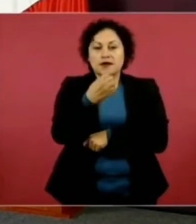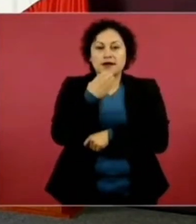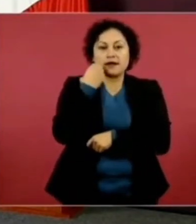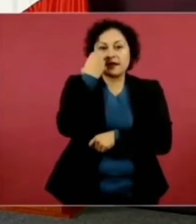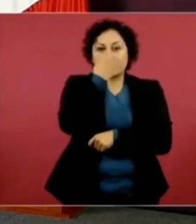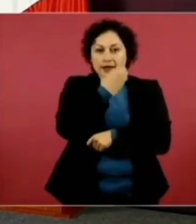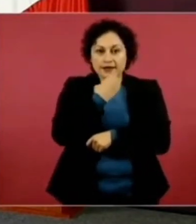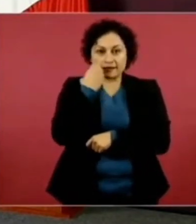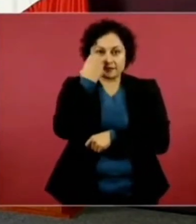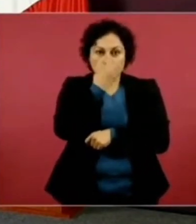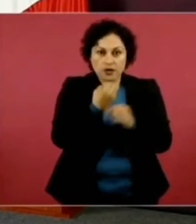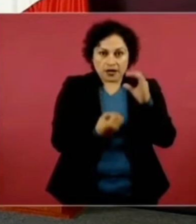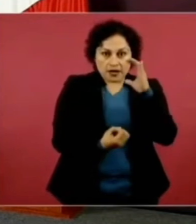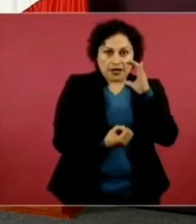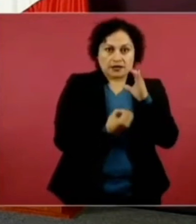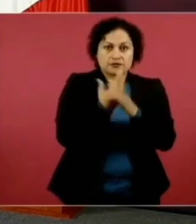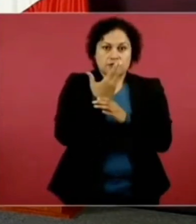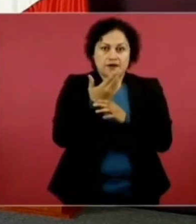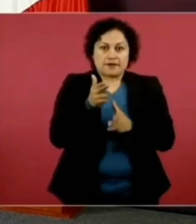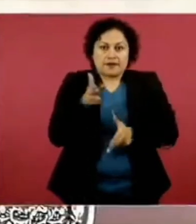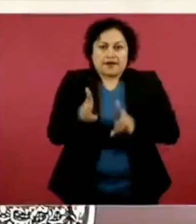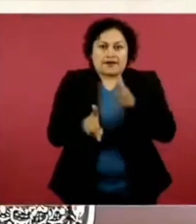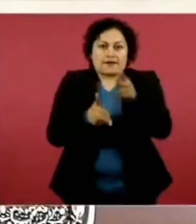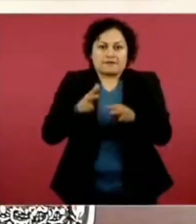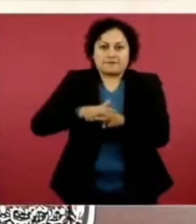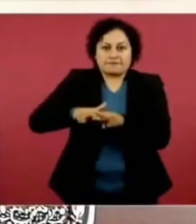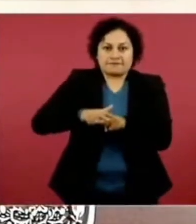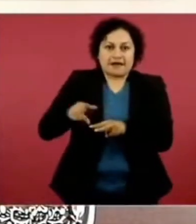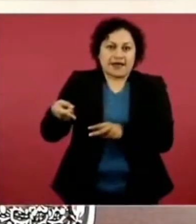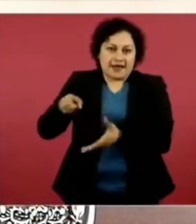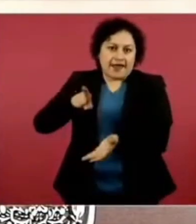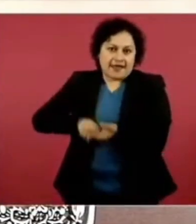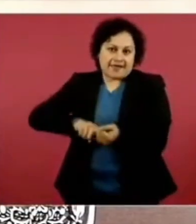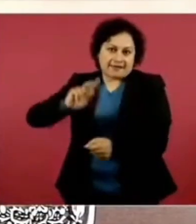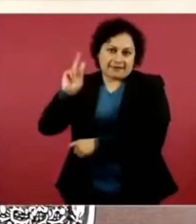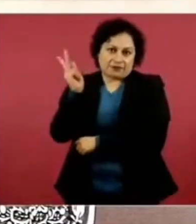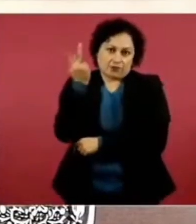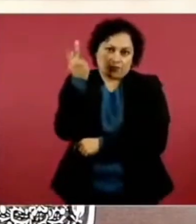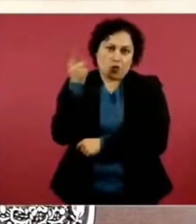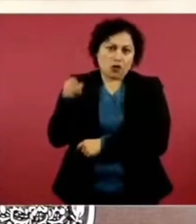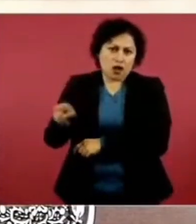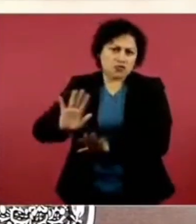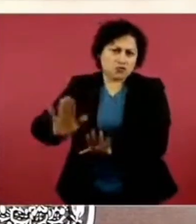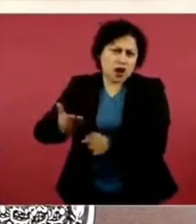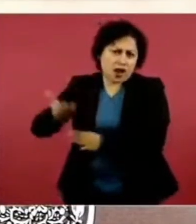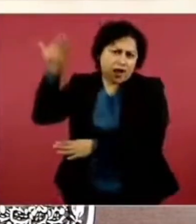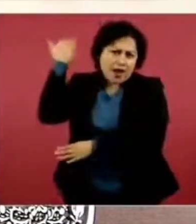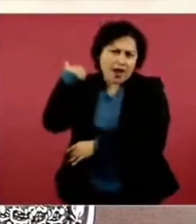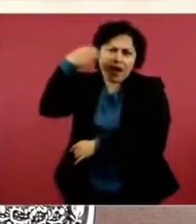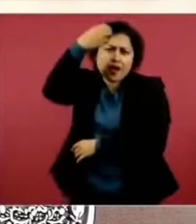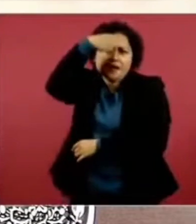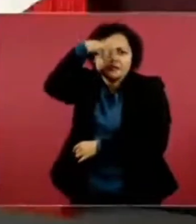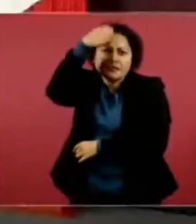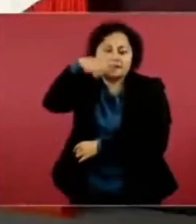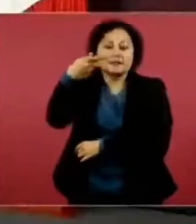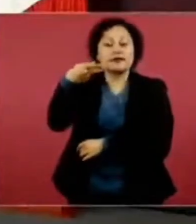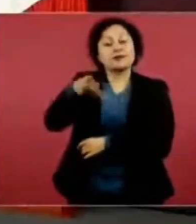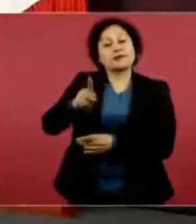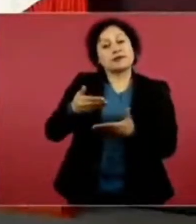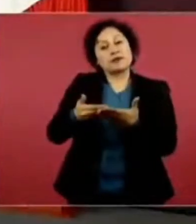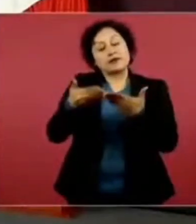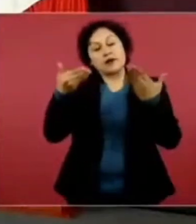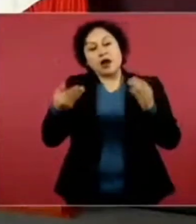del Poli. Tienen ya experiencia y ahora se está desarrollando